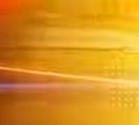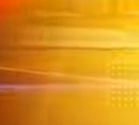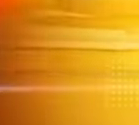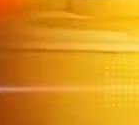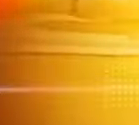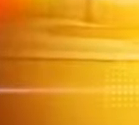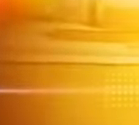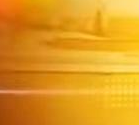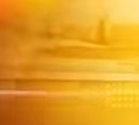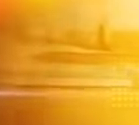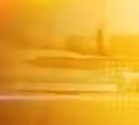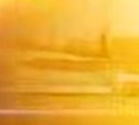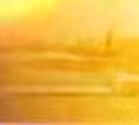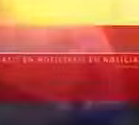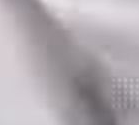Gracias por ver el